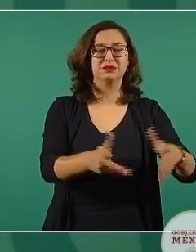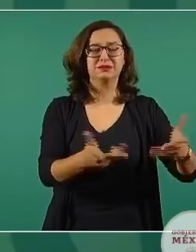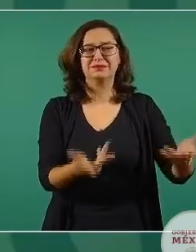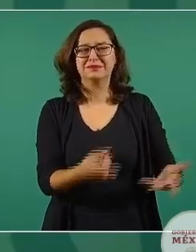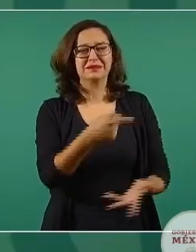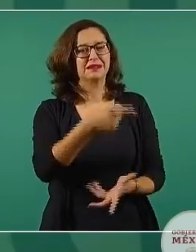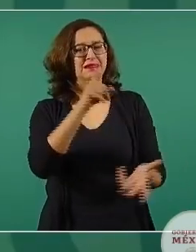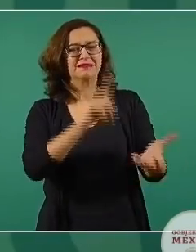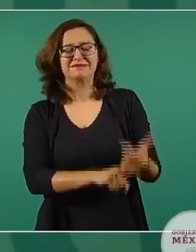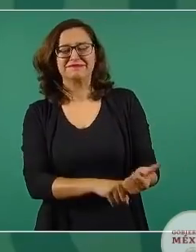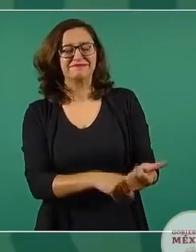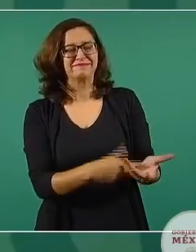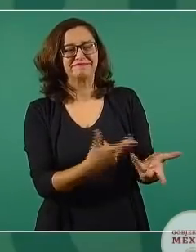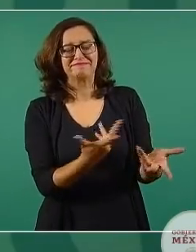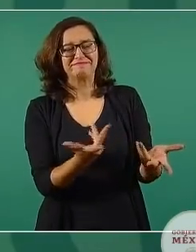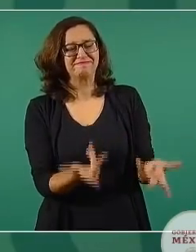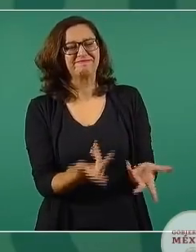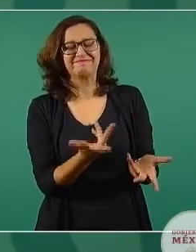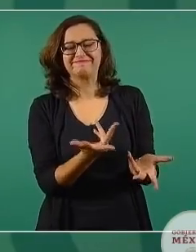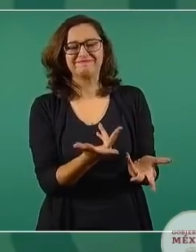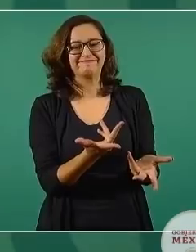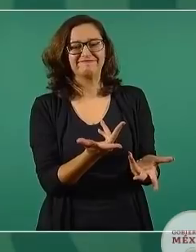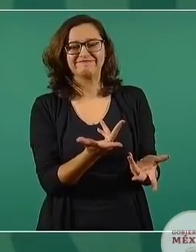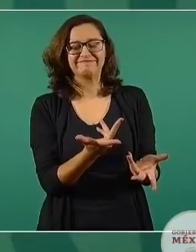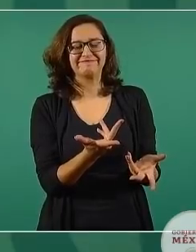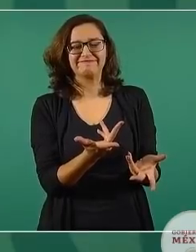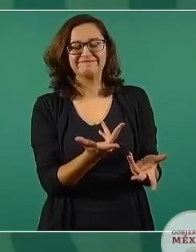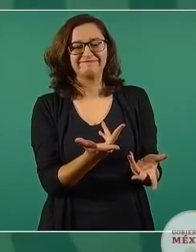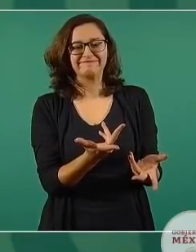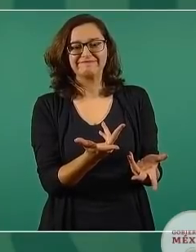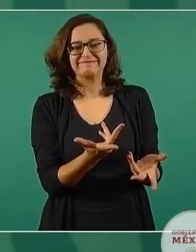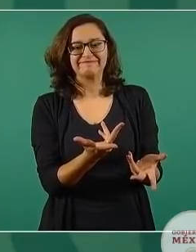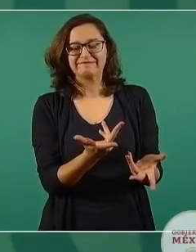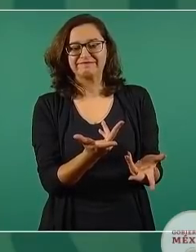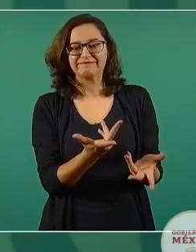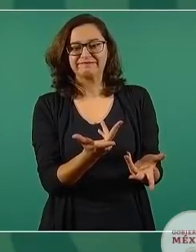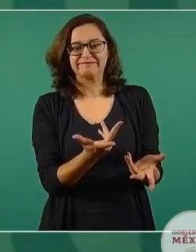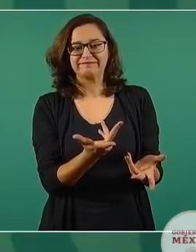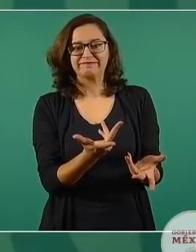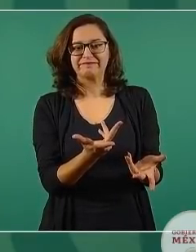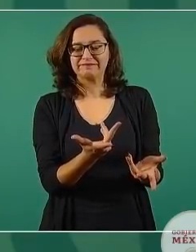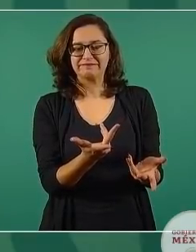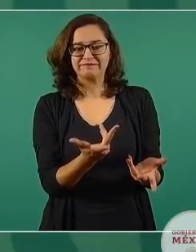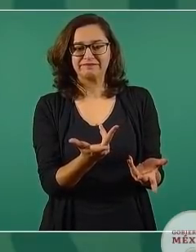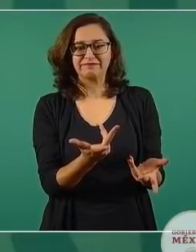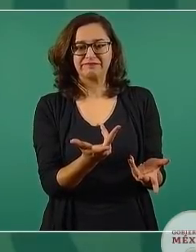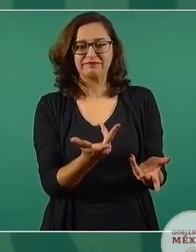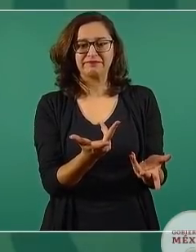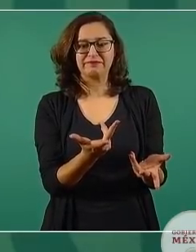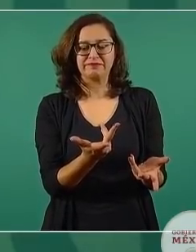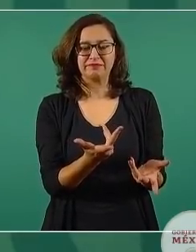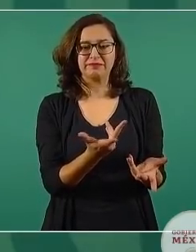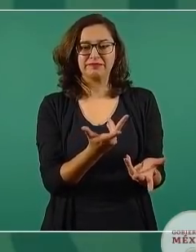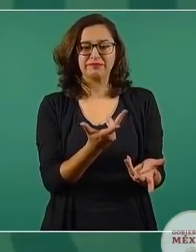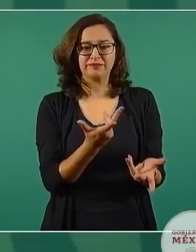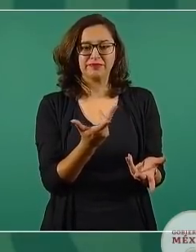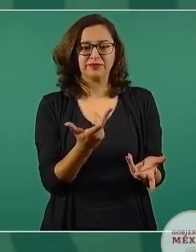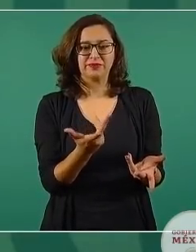ver sólo lo